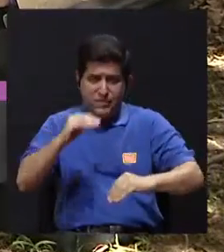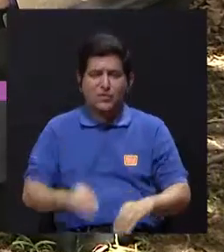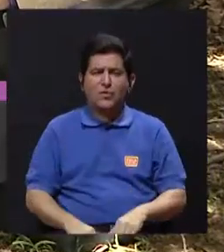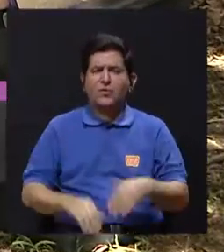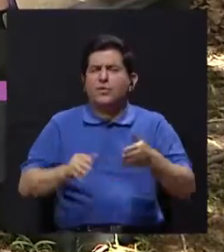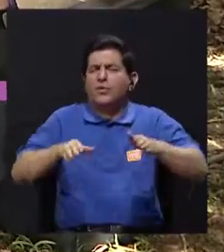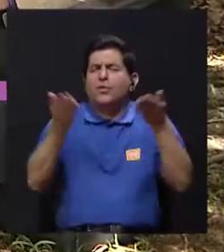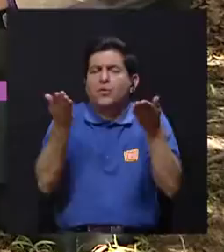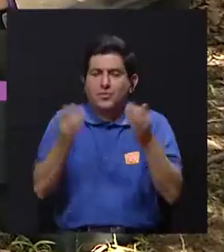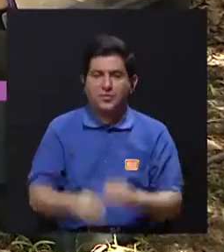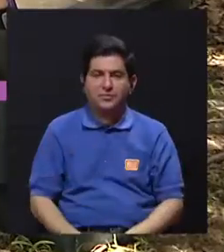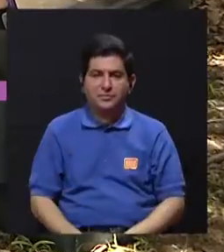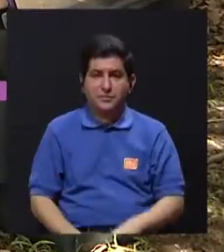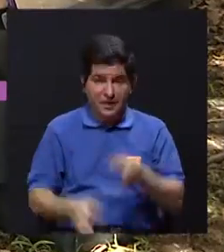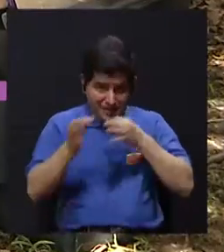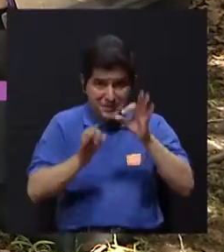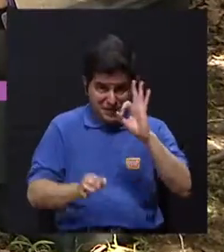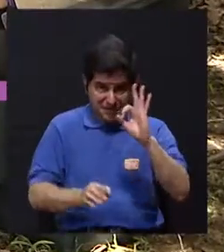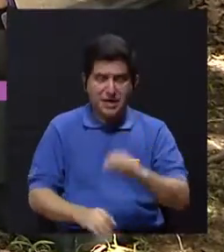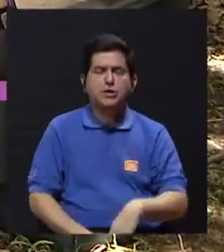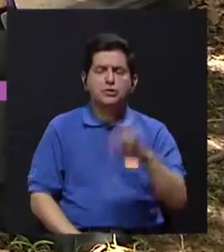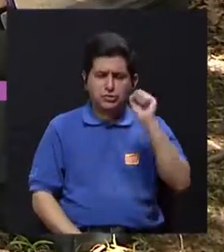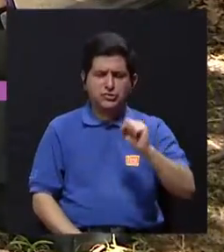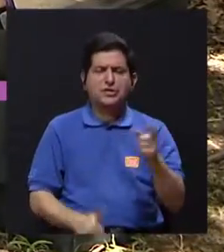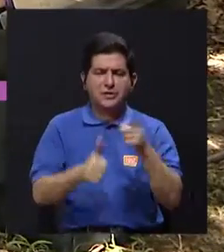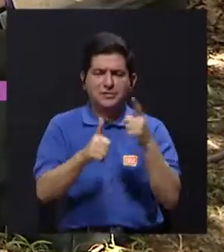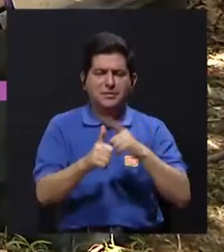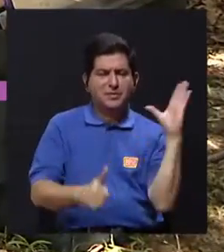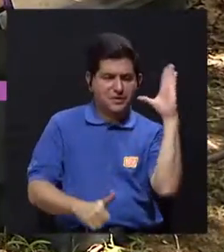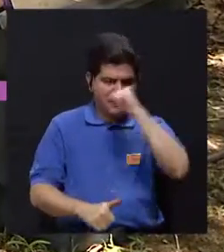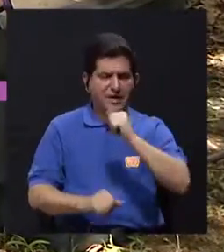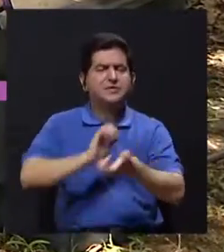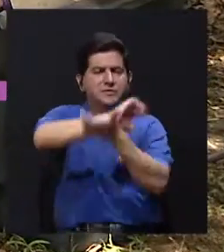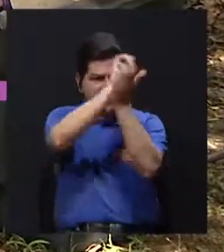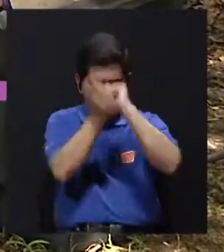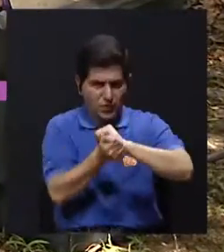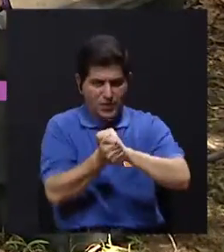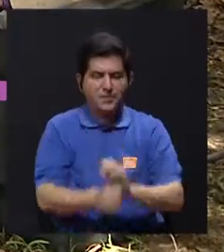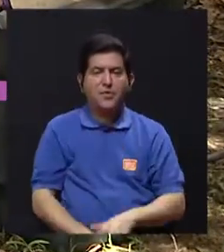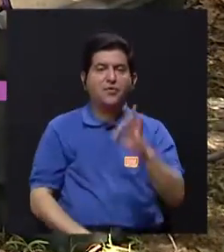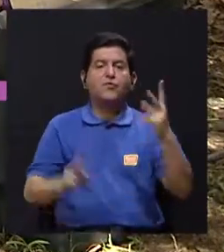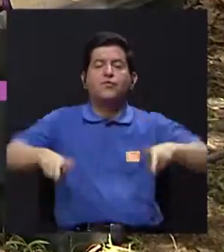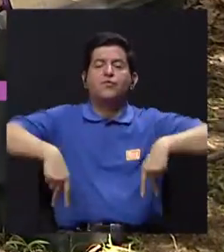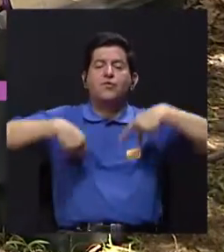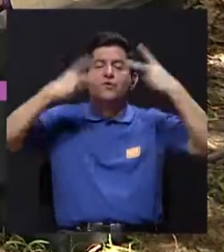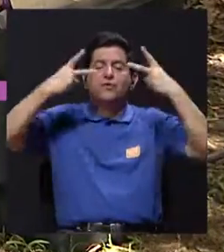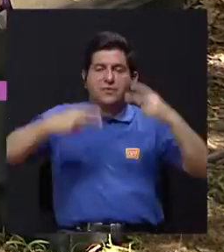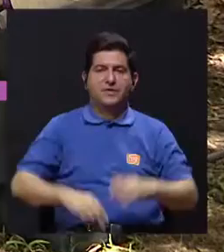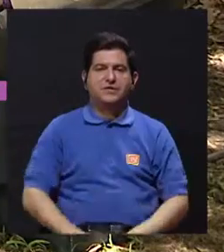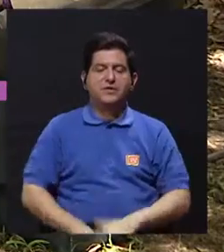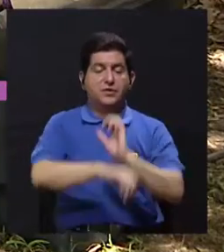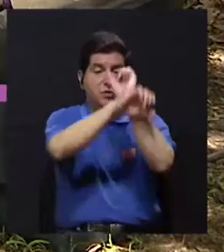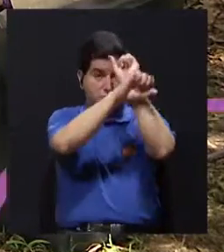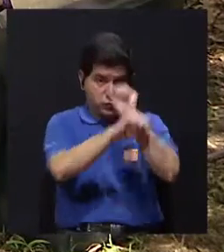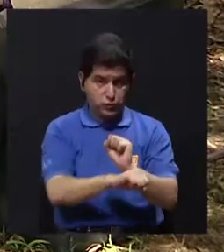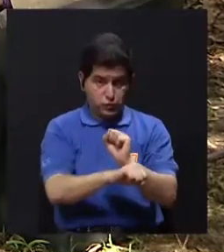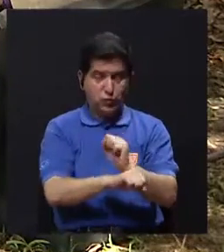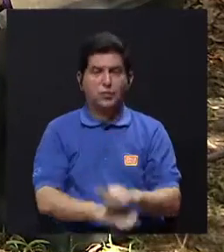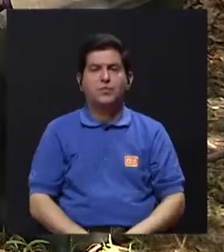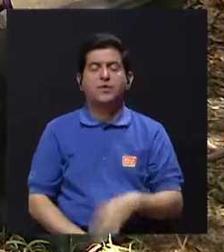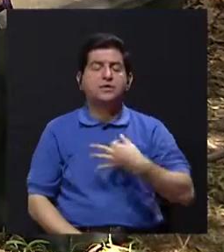Claro, claro, ahí yo creo que lo principal es detectar esos cambios que hablábamos, cambios en el estilo de vida, en las